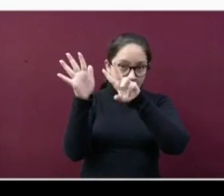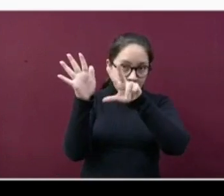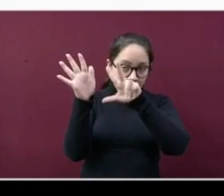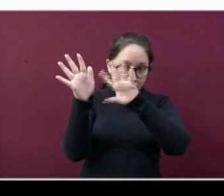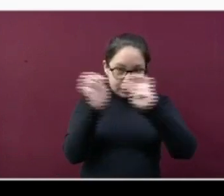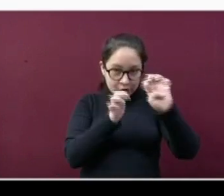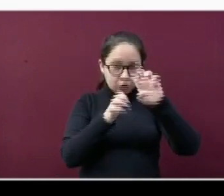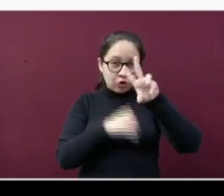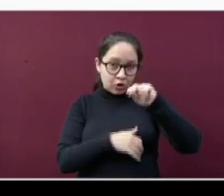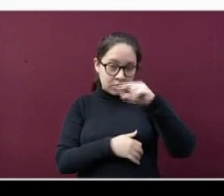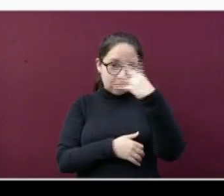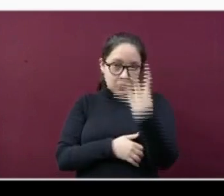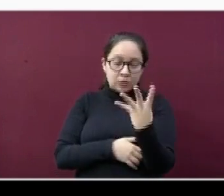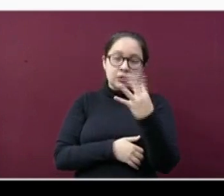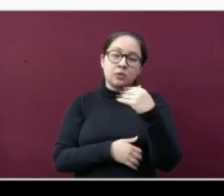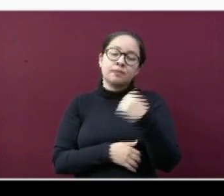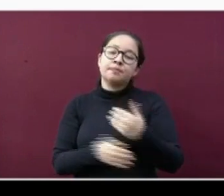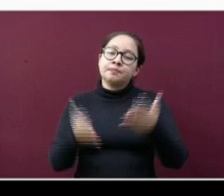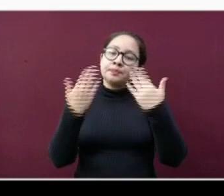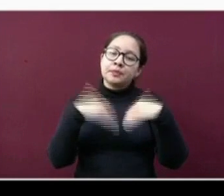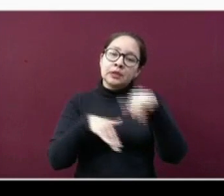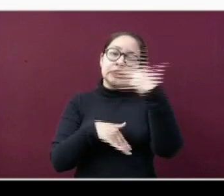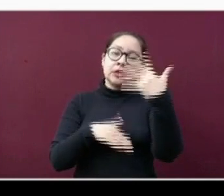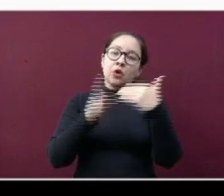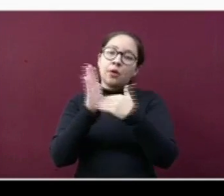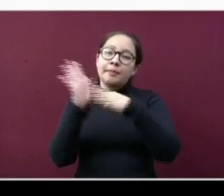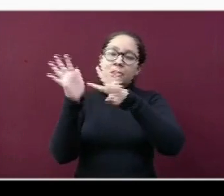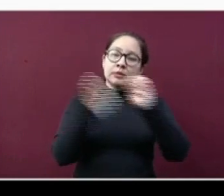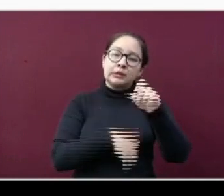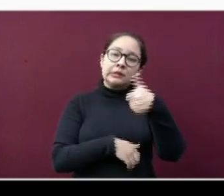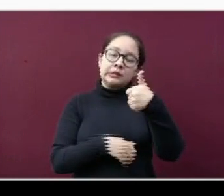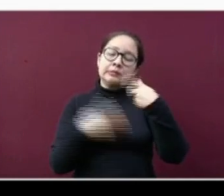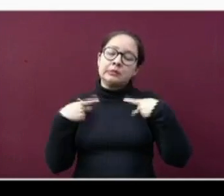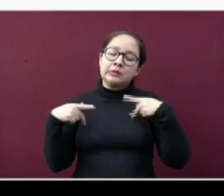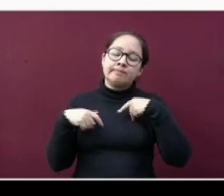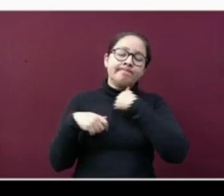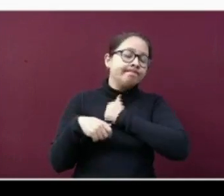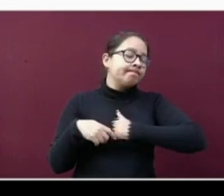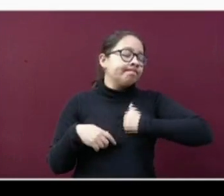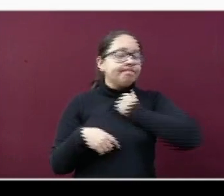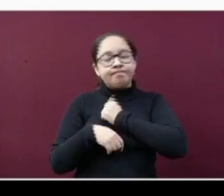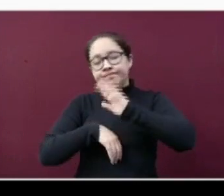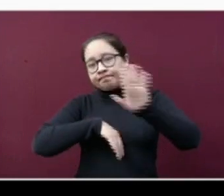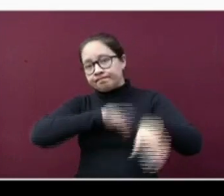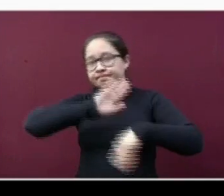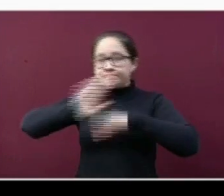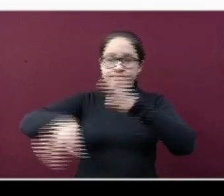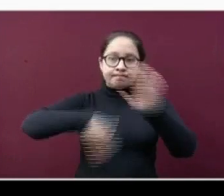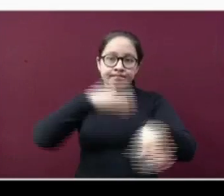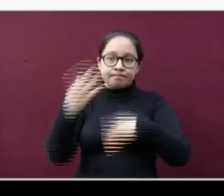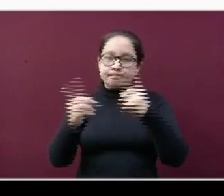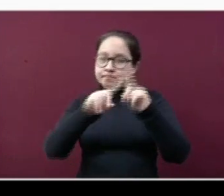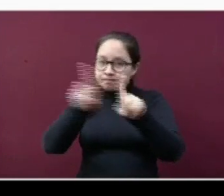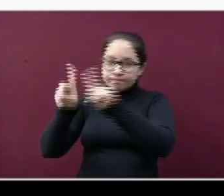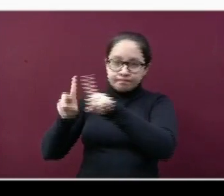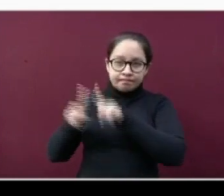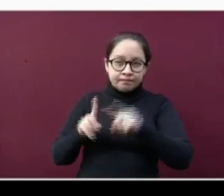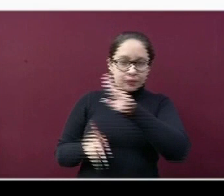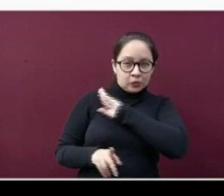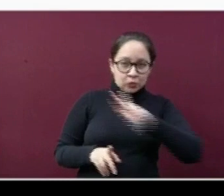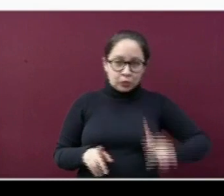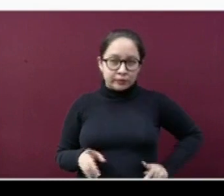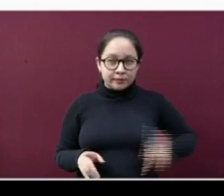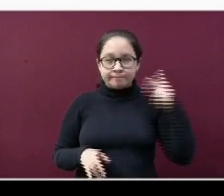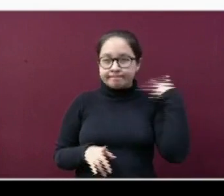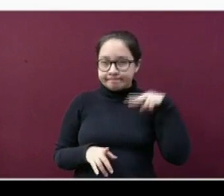y 5.906 pacientes desafortunadamente fallecieron habitantes en diferentes municipios de